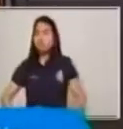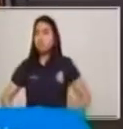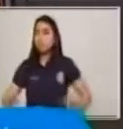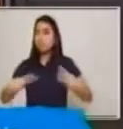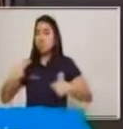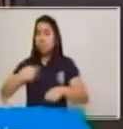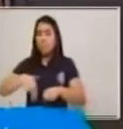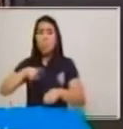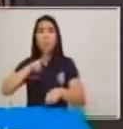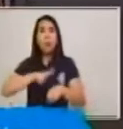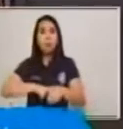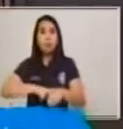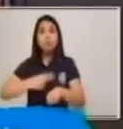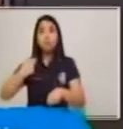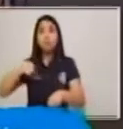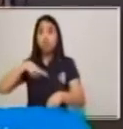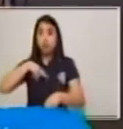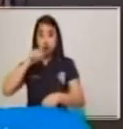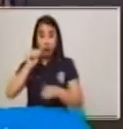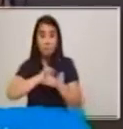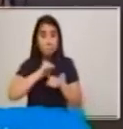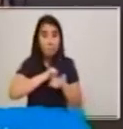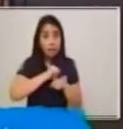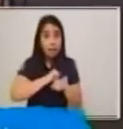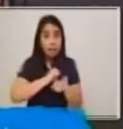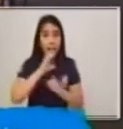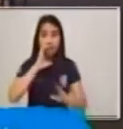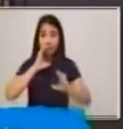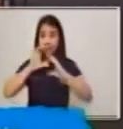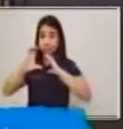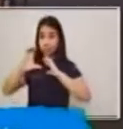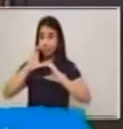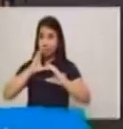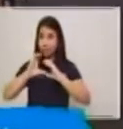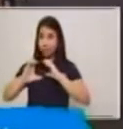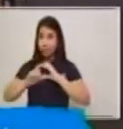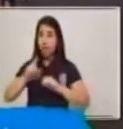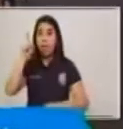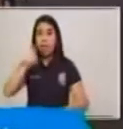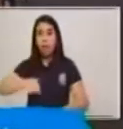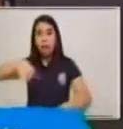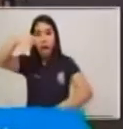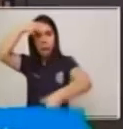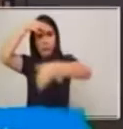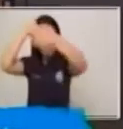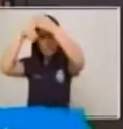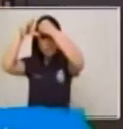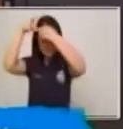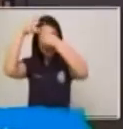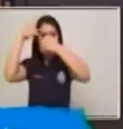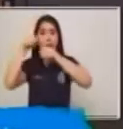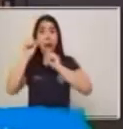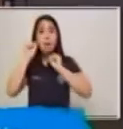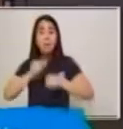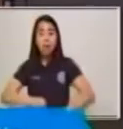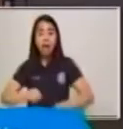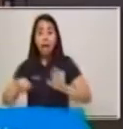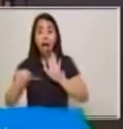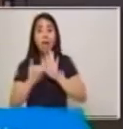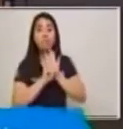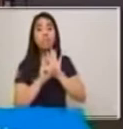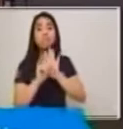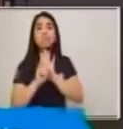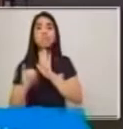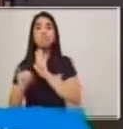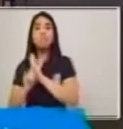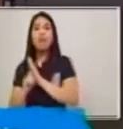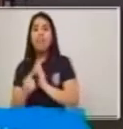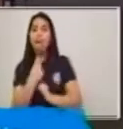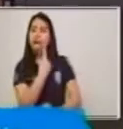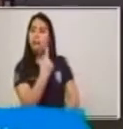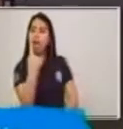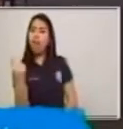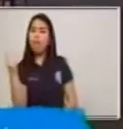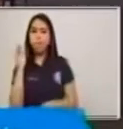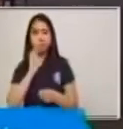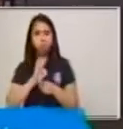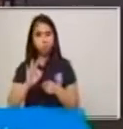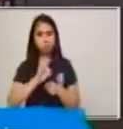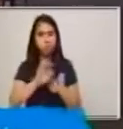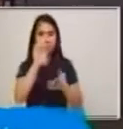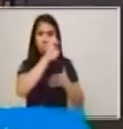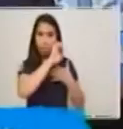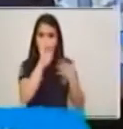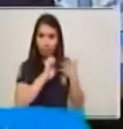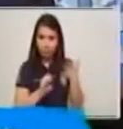y debemos de aprender a identificar la función que tiene cada uno de ellos. Ahora,